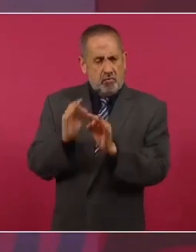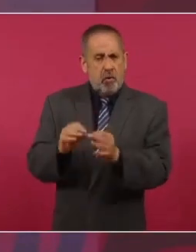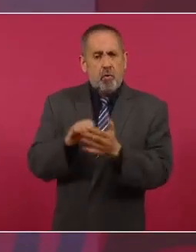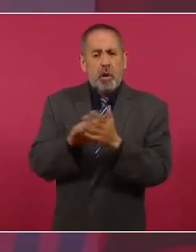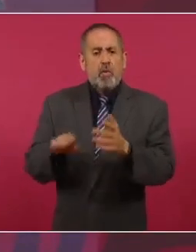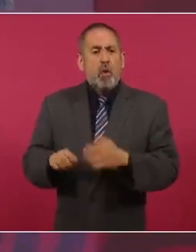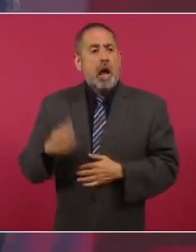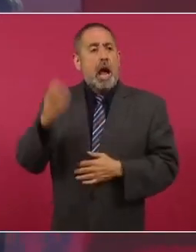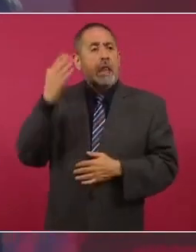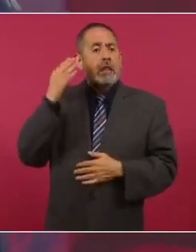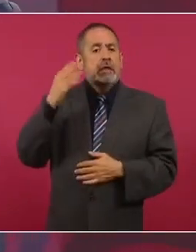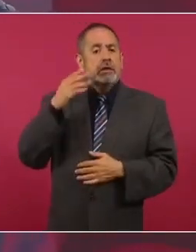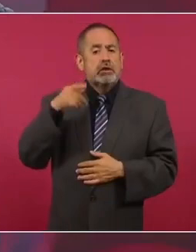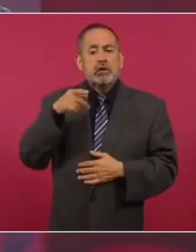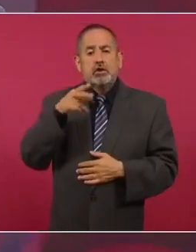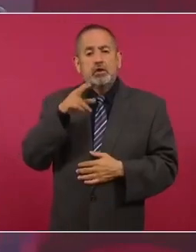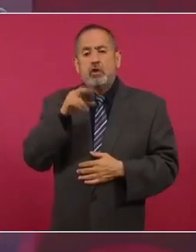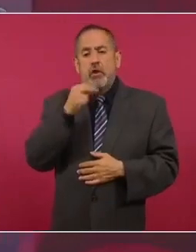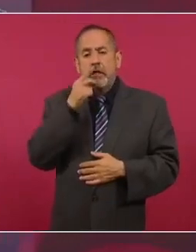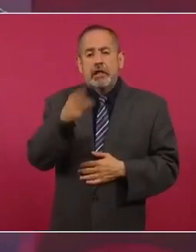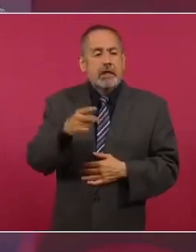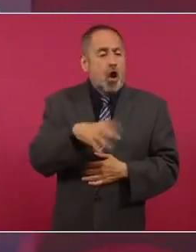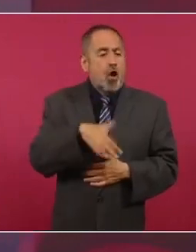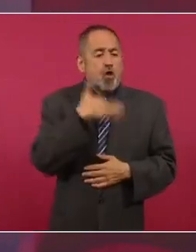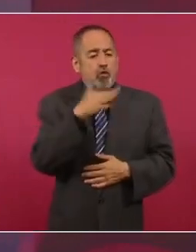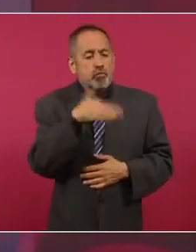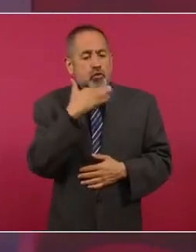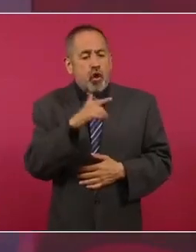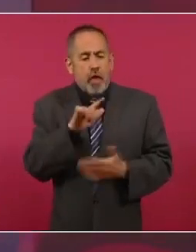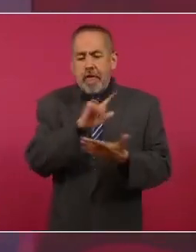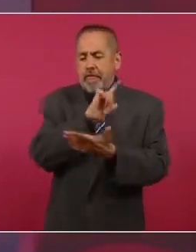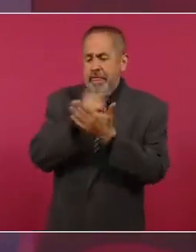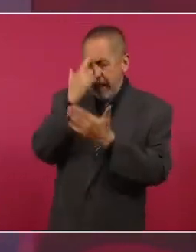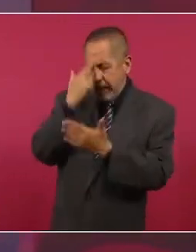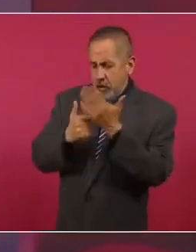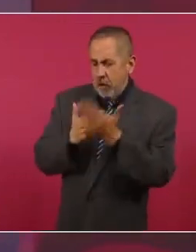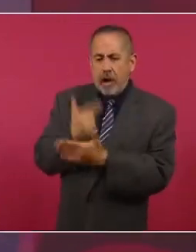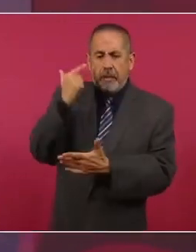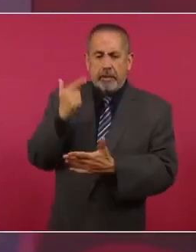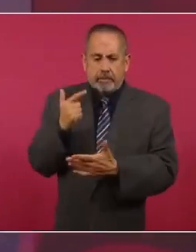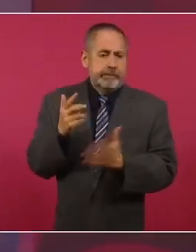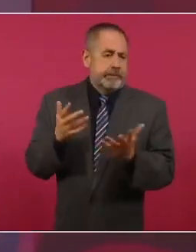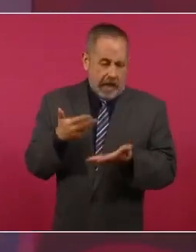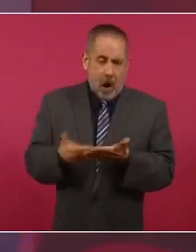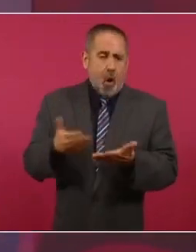no estaba considerado como delito grave la corrupción, y ahora sí.